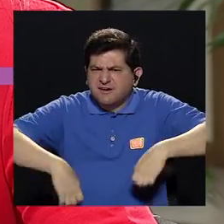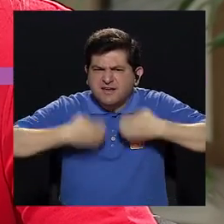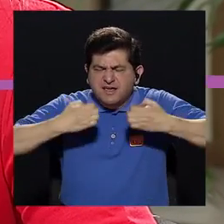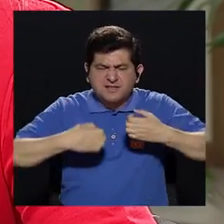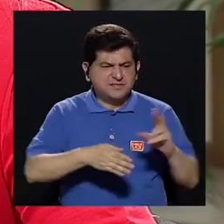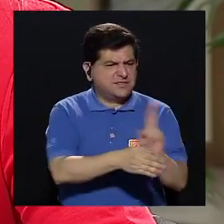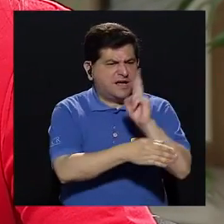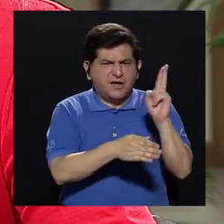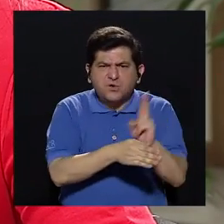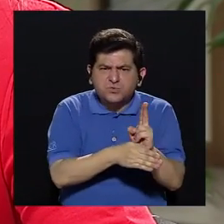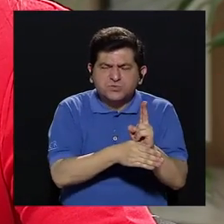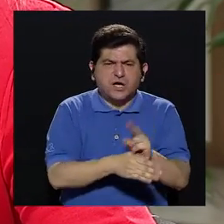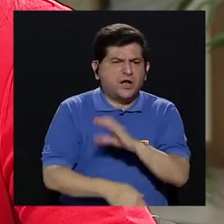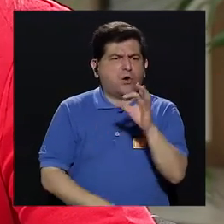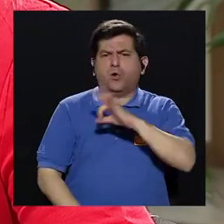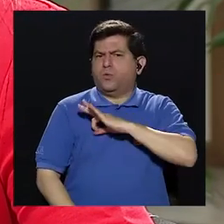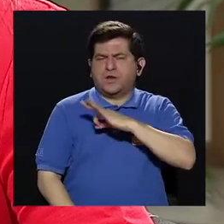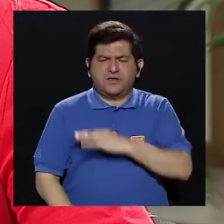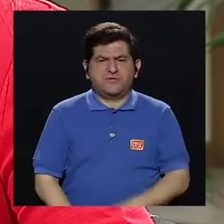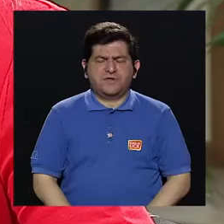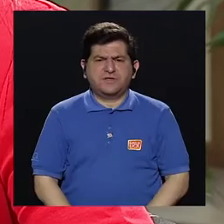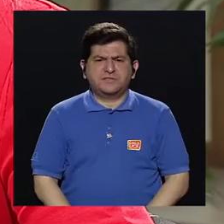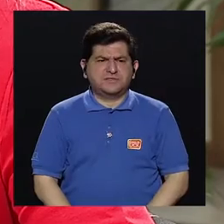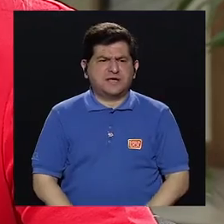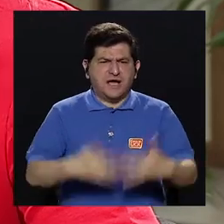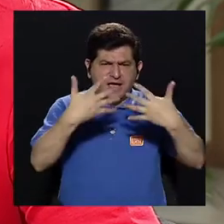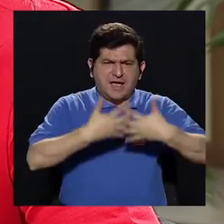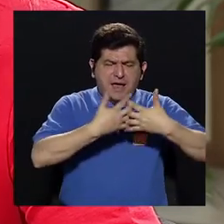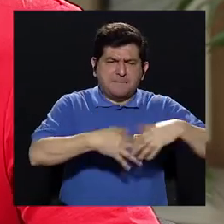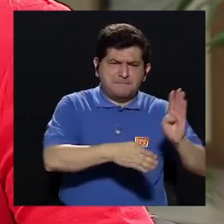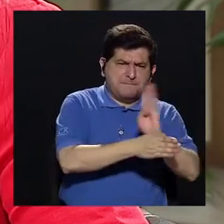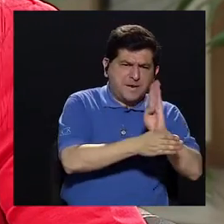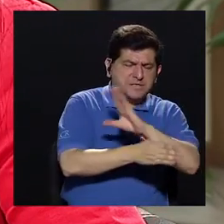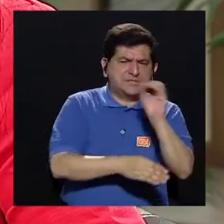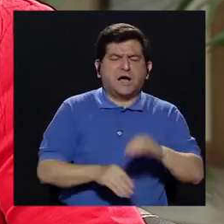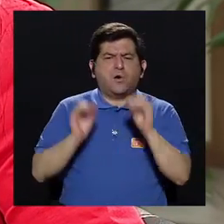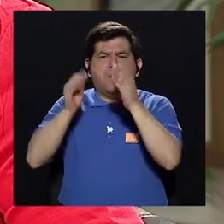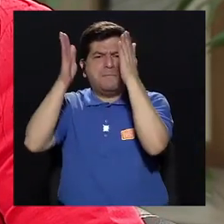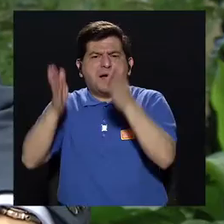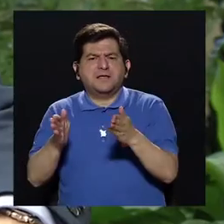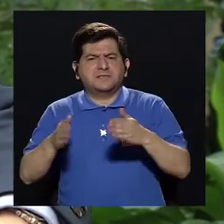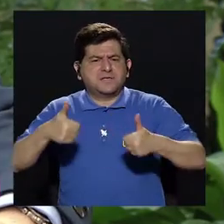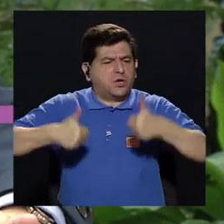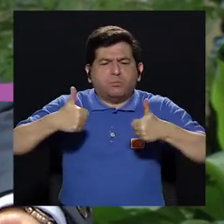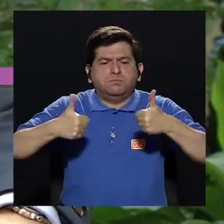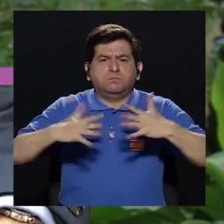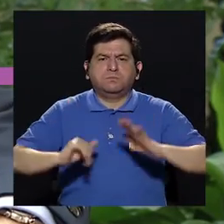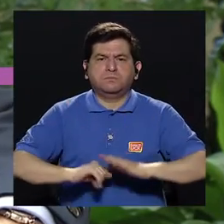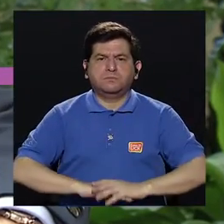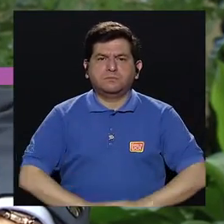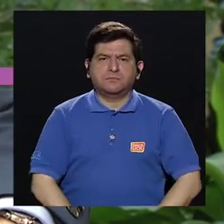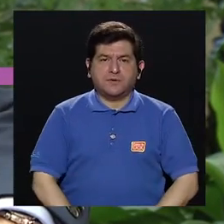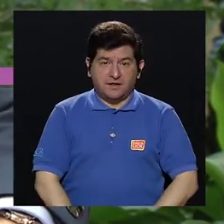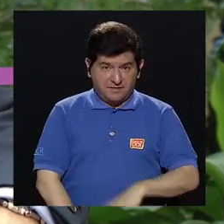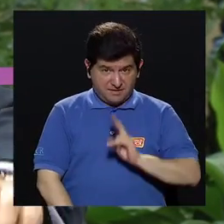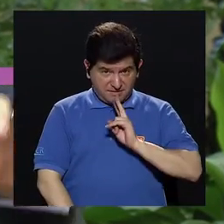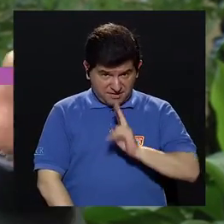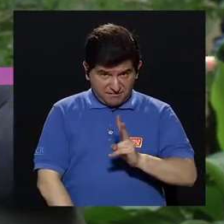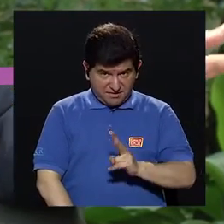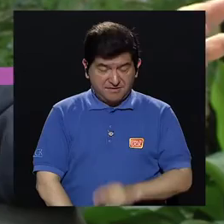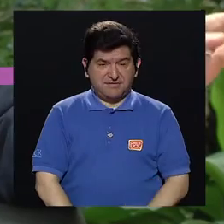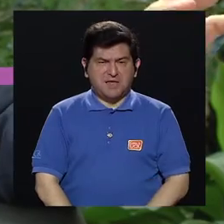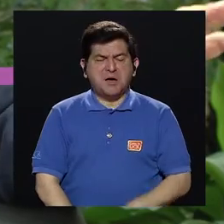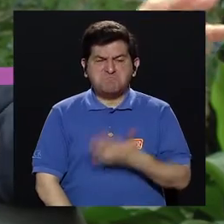hay en utilizar o qué beneficio da la operadora de los bancos o la del magisterio? Sí, en realidad